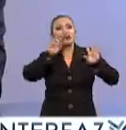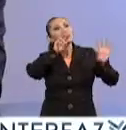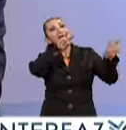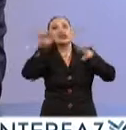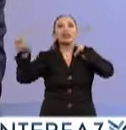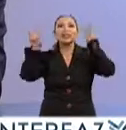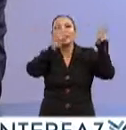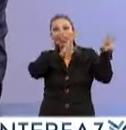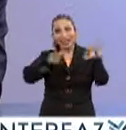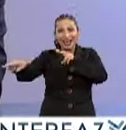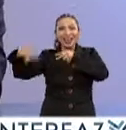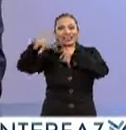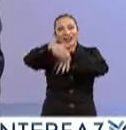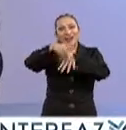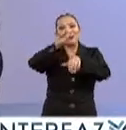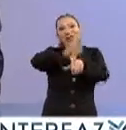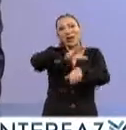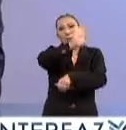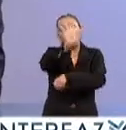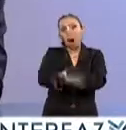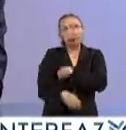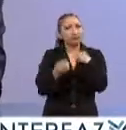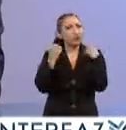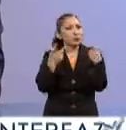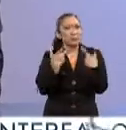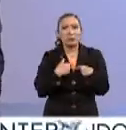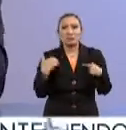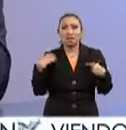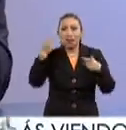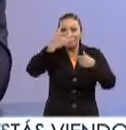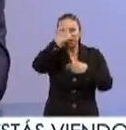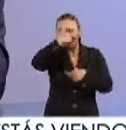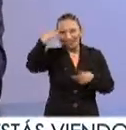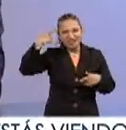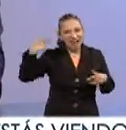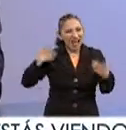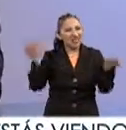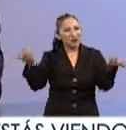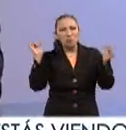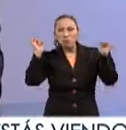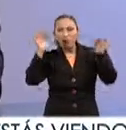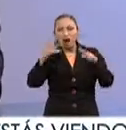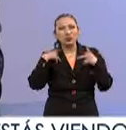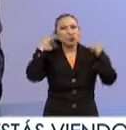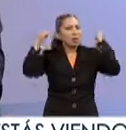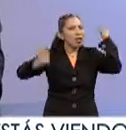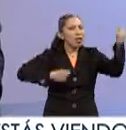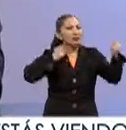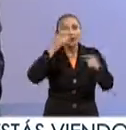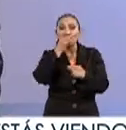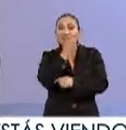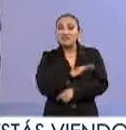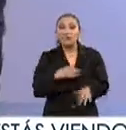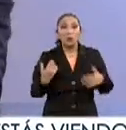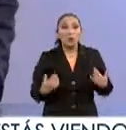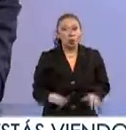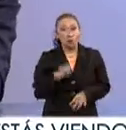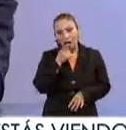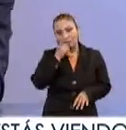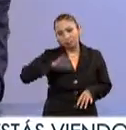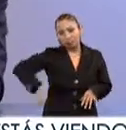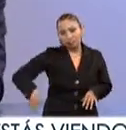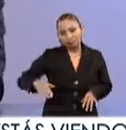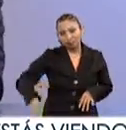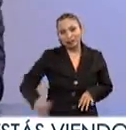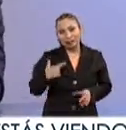los desfiles por el día del muerto muchas personas disfrazadas por supuesto una gran asistencia de turistas en fin una fiesta que como ya lo